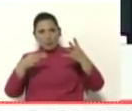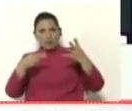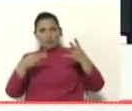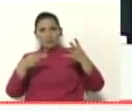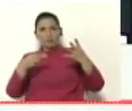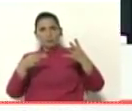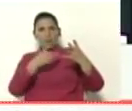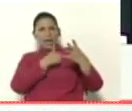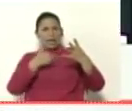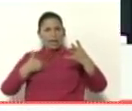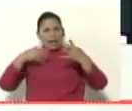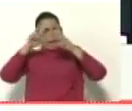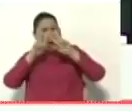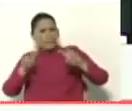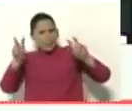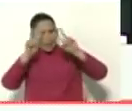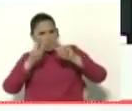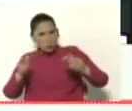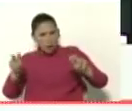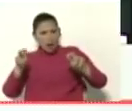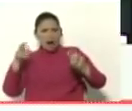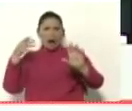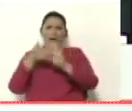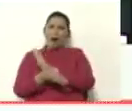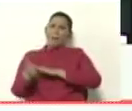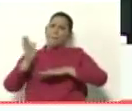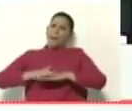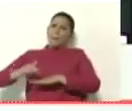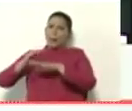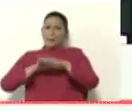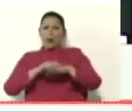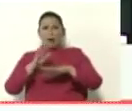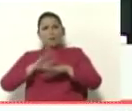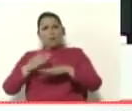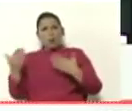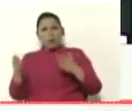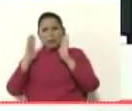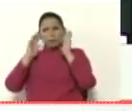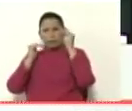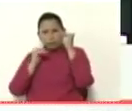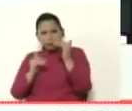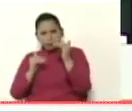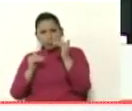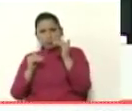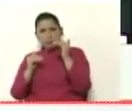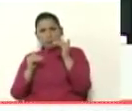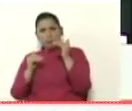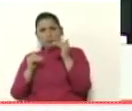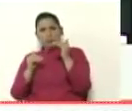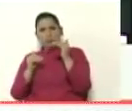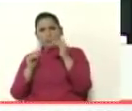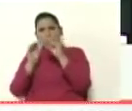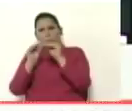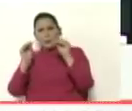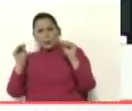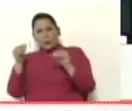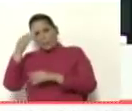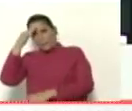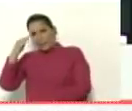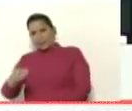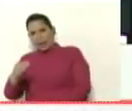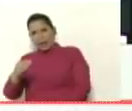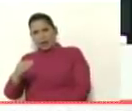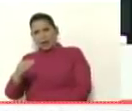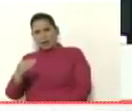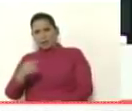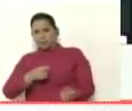querían averiguar lo que estaba pasando ¿por qué no le prestaron atención a los llamados militares desertores